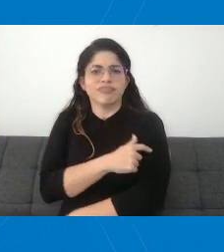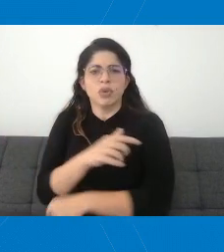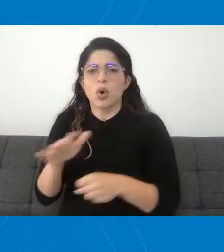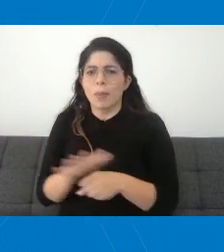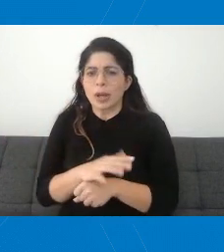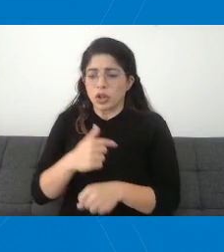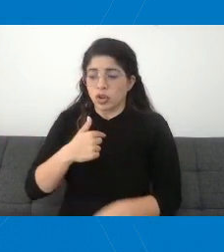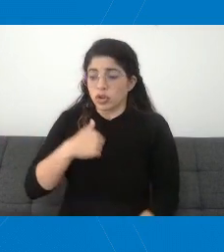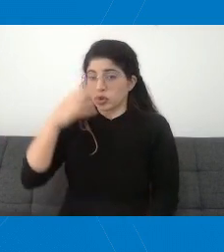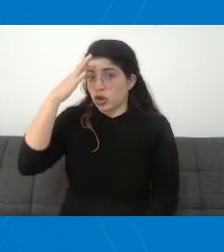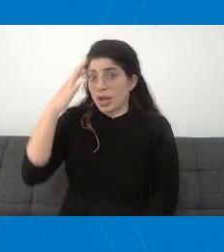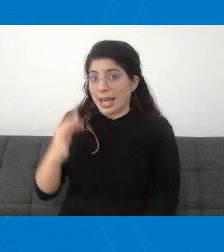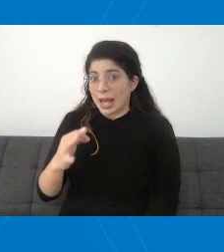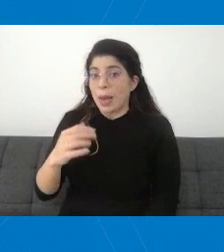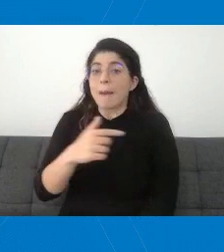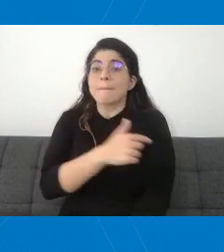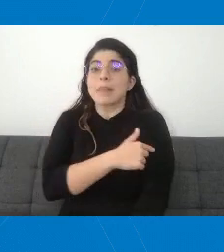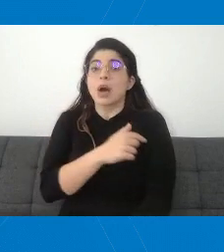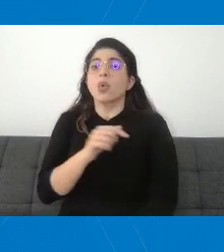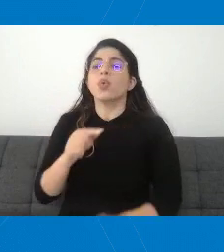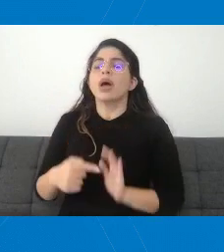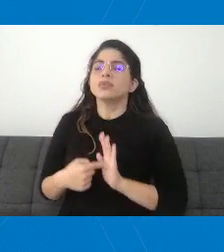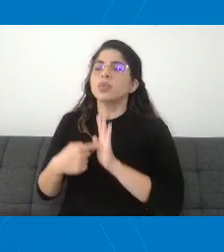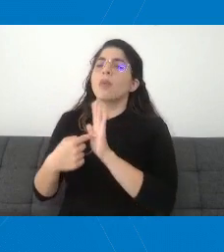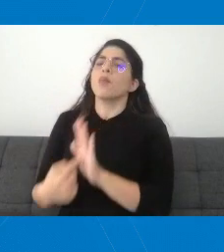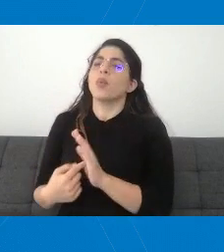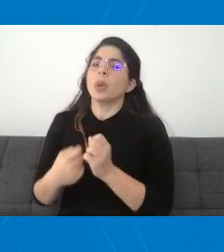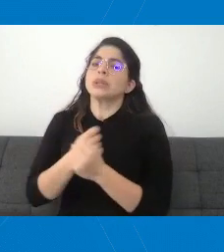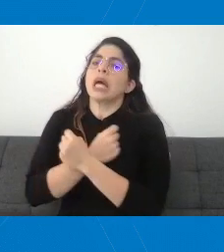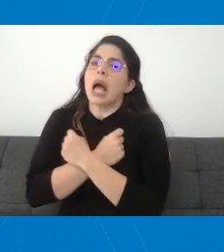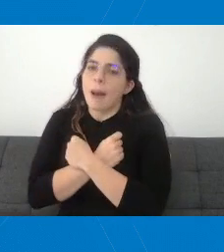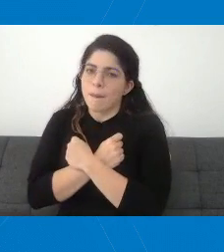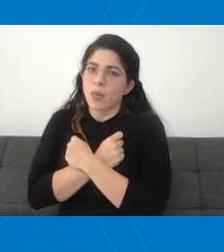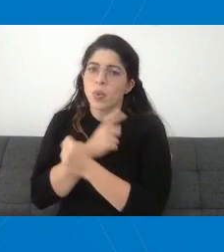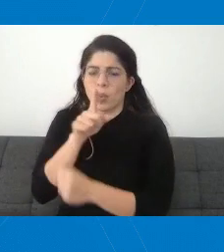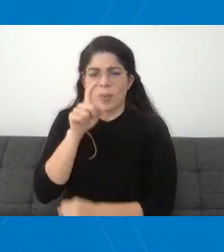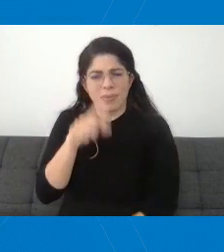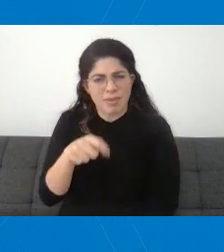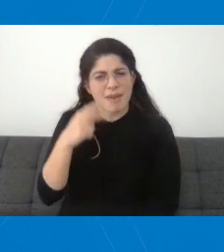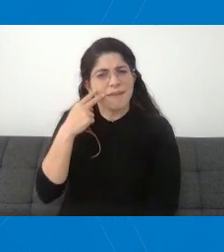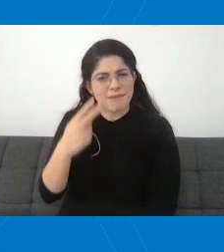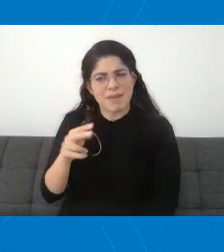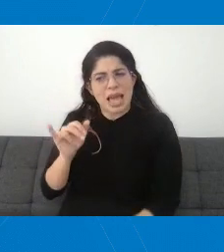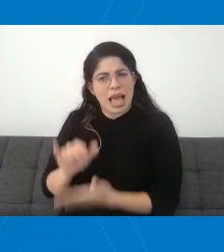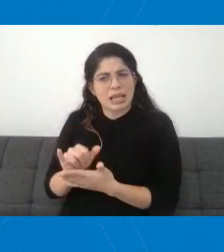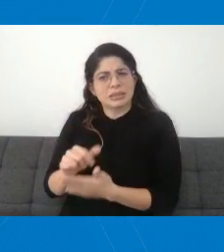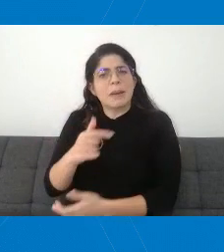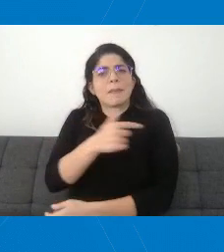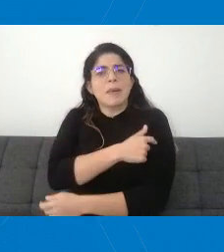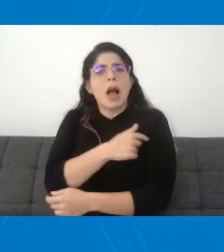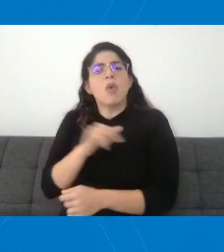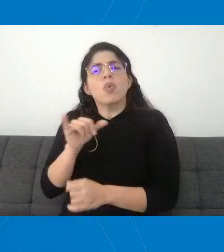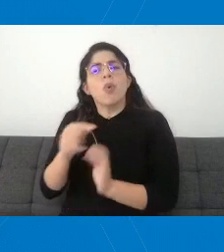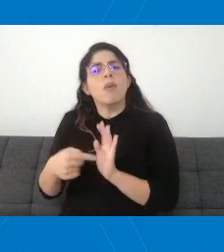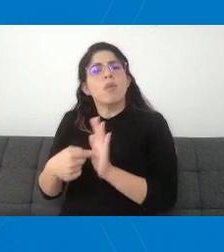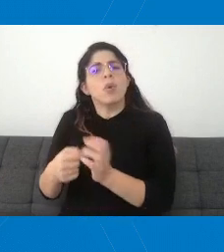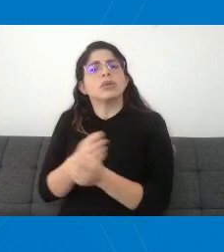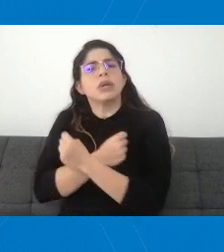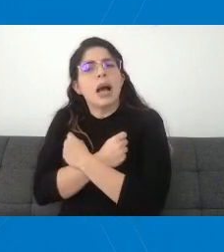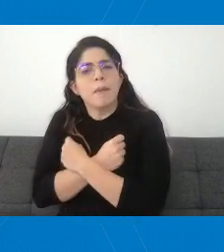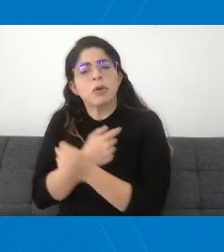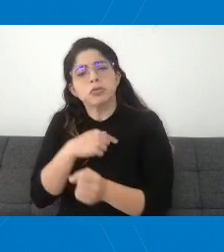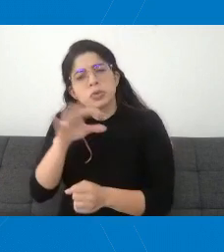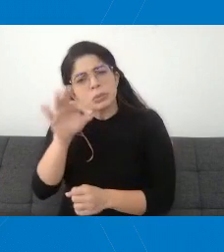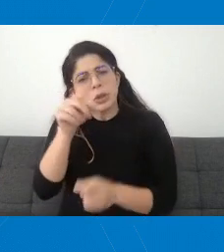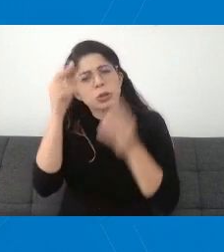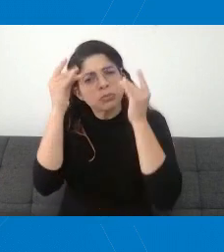Creo que la vacunación es un acto de amor. Entonces, así tiene que verse. Y los invito a reflexionar y a